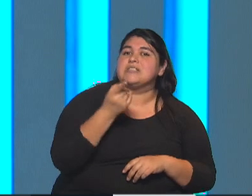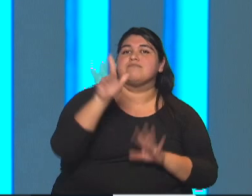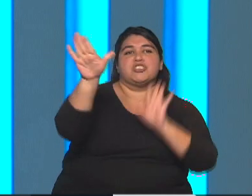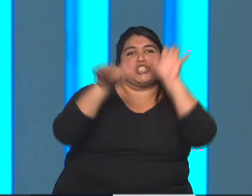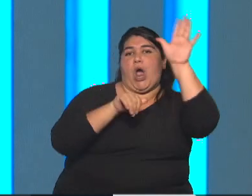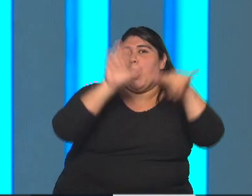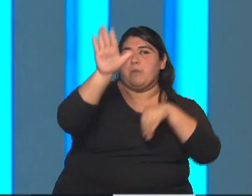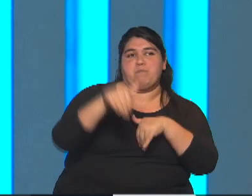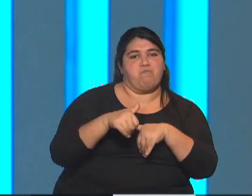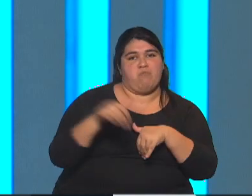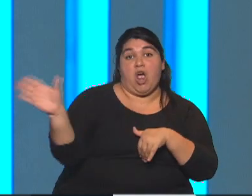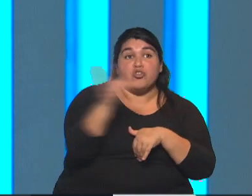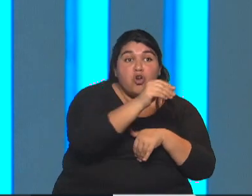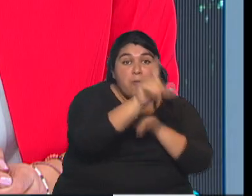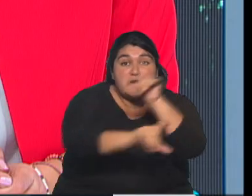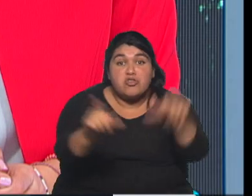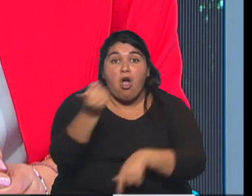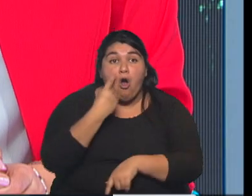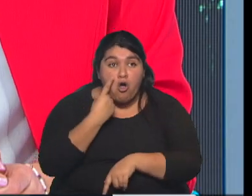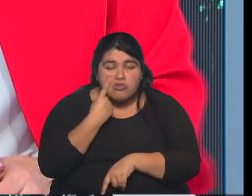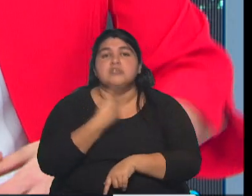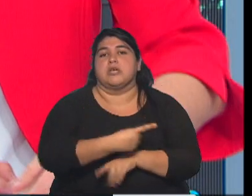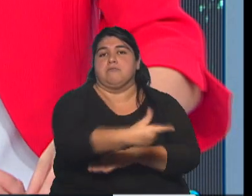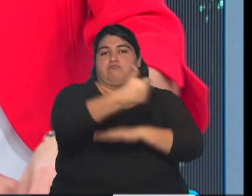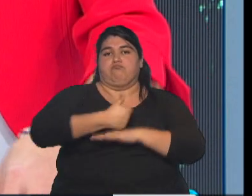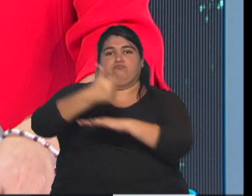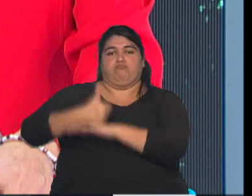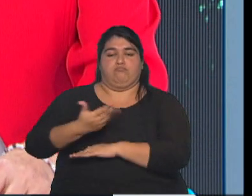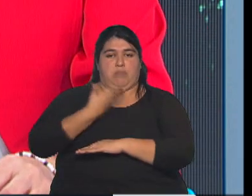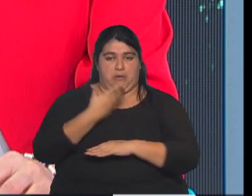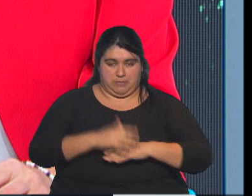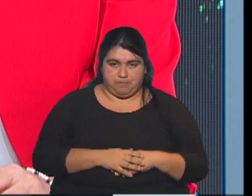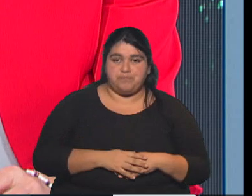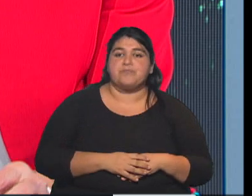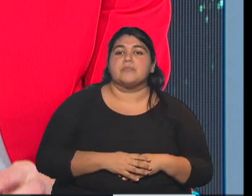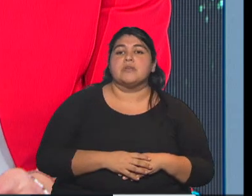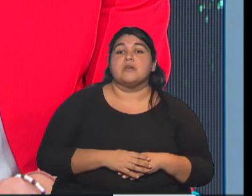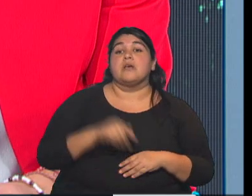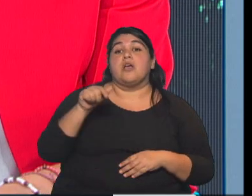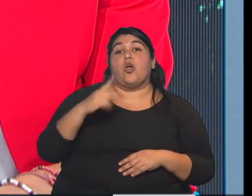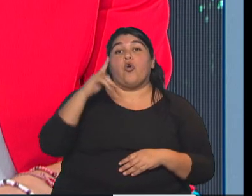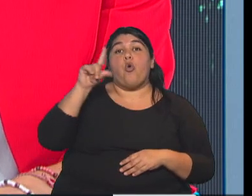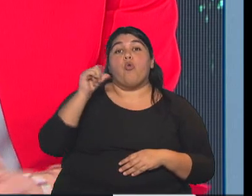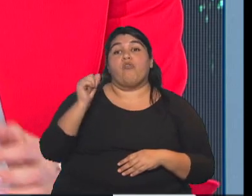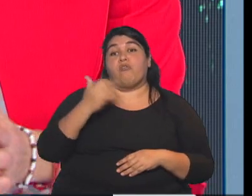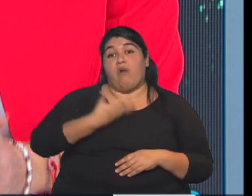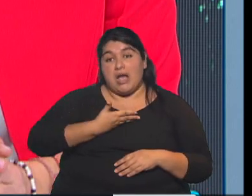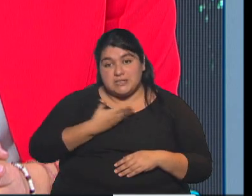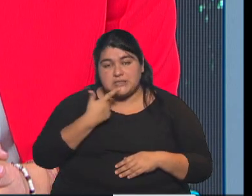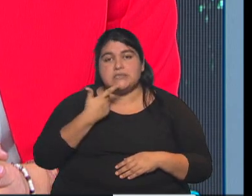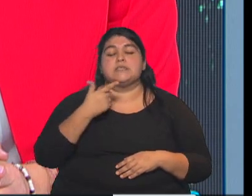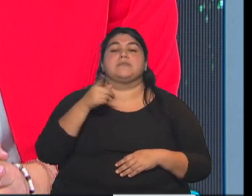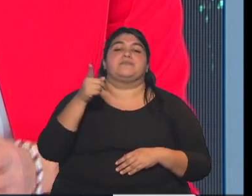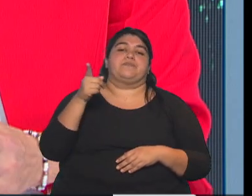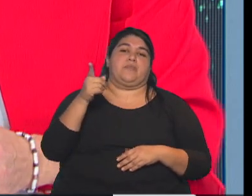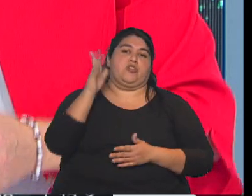declarar a todos los que conocen del tema, porque está claro que los jueces de esto no saben. Sembró la duda Kulfas al señalar a la cartera